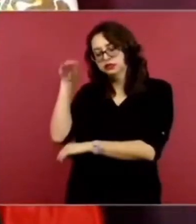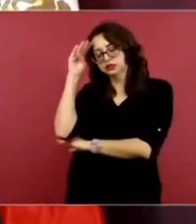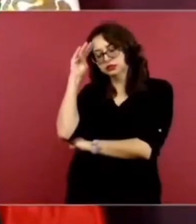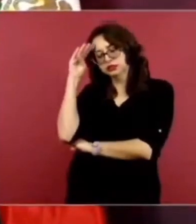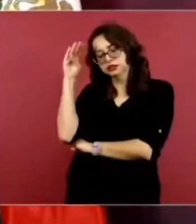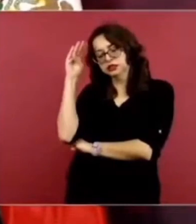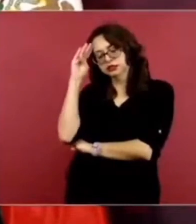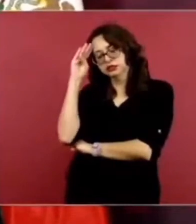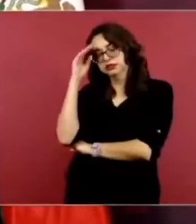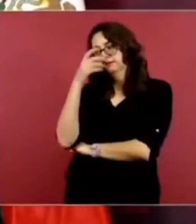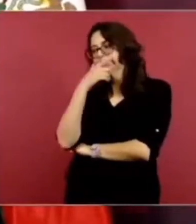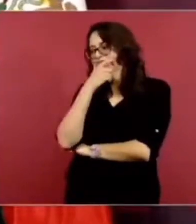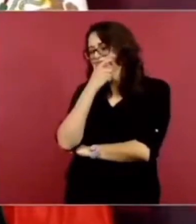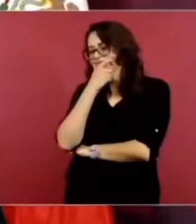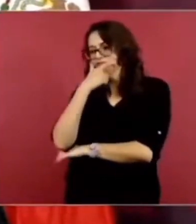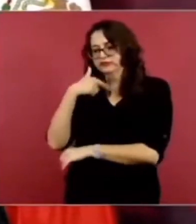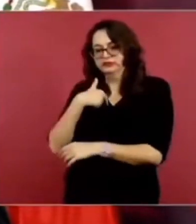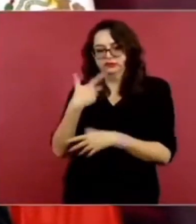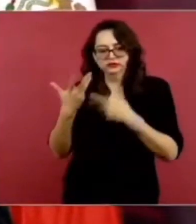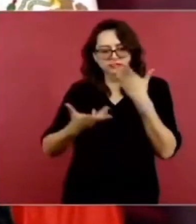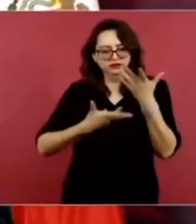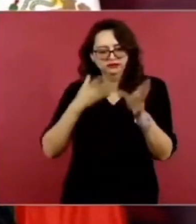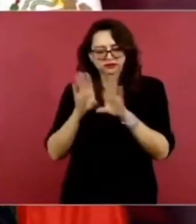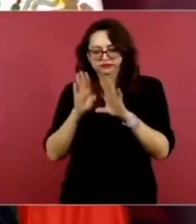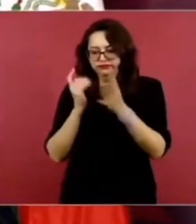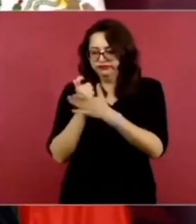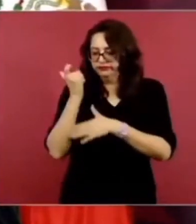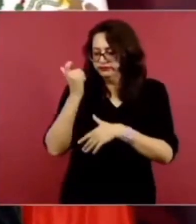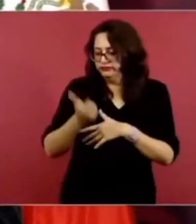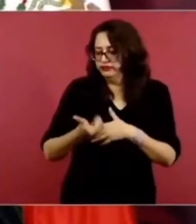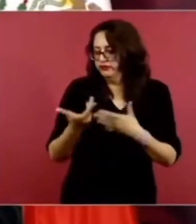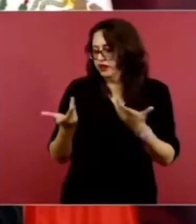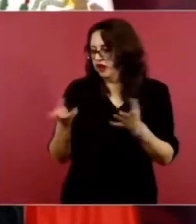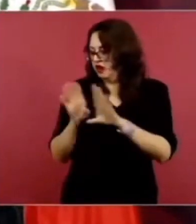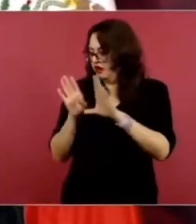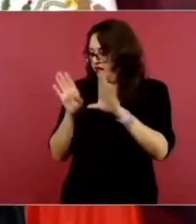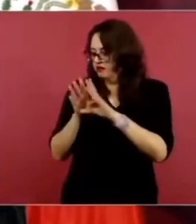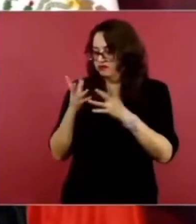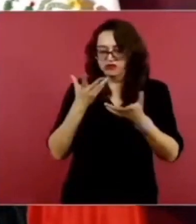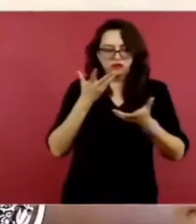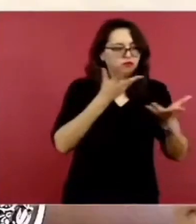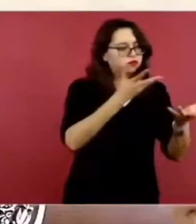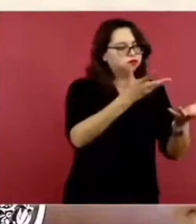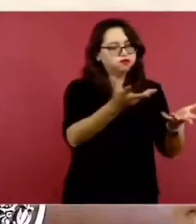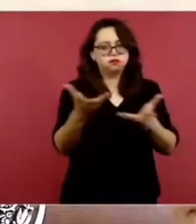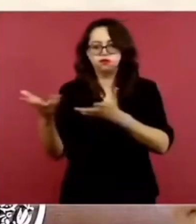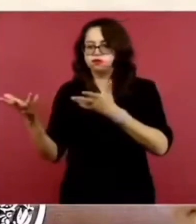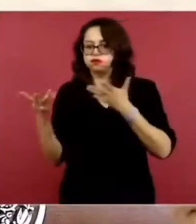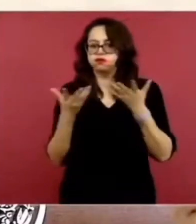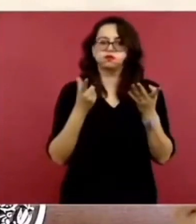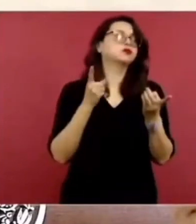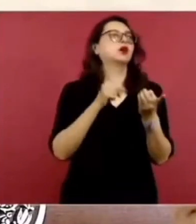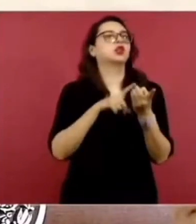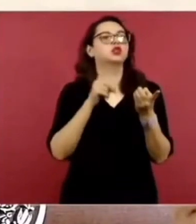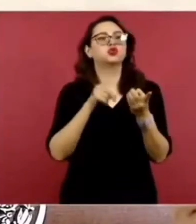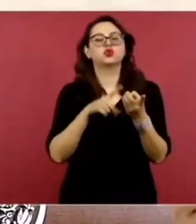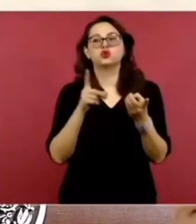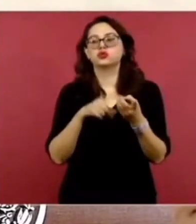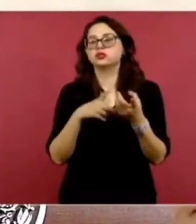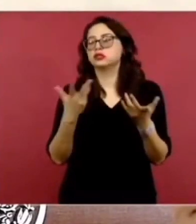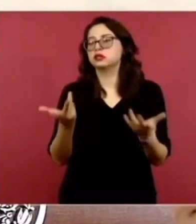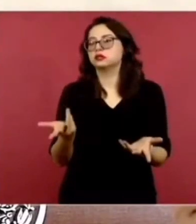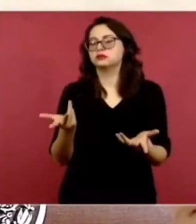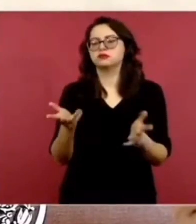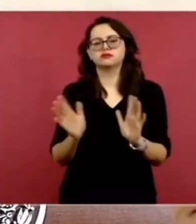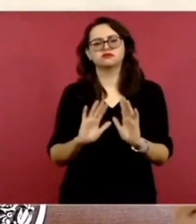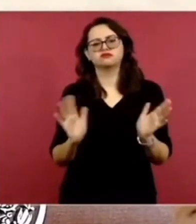cómo va a pagar al médico, cómo va a obtener dinero para comprar las medicinas,